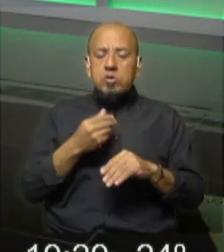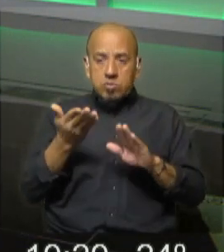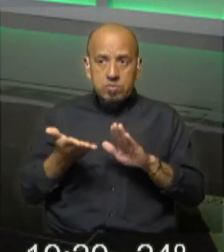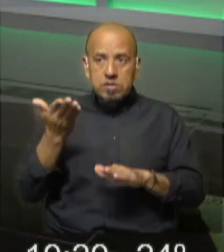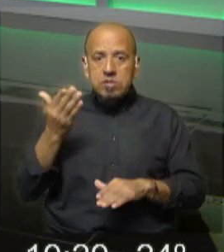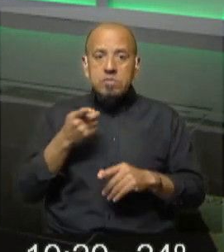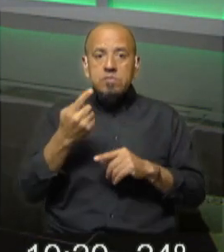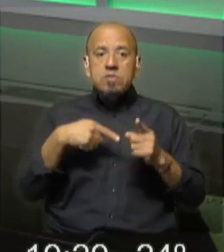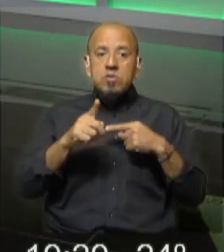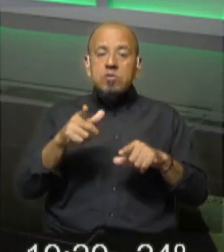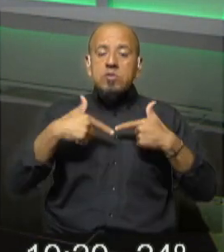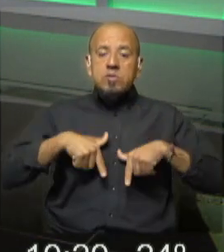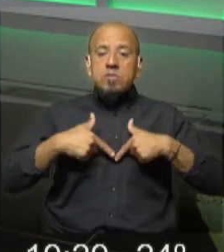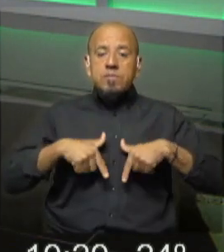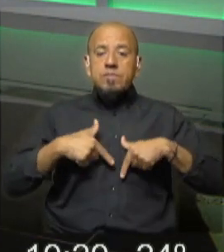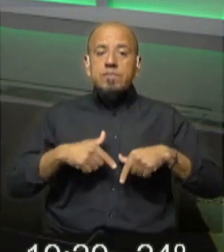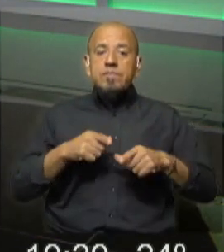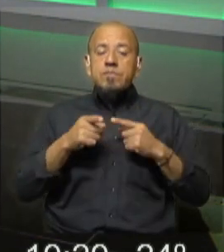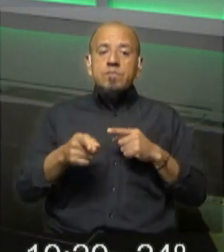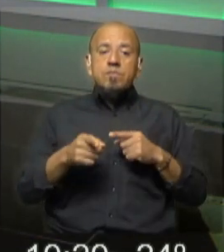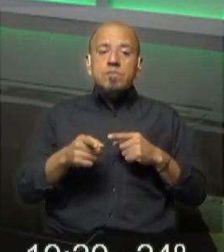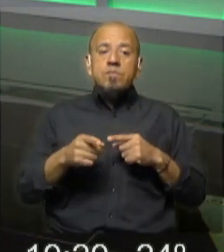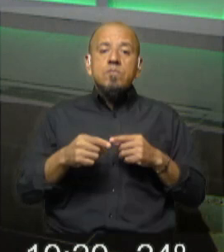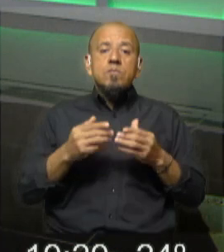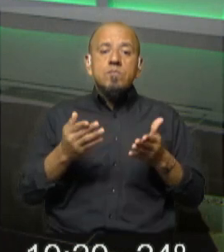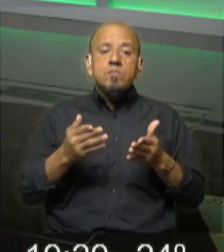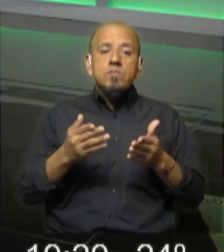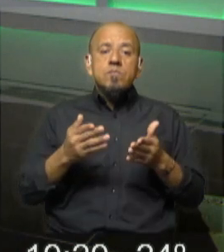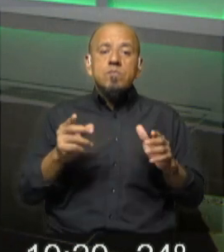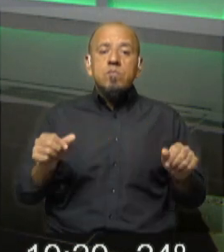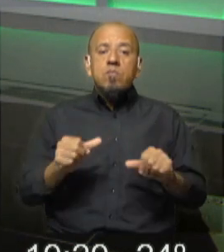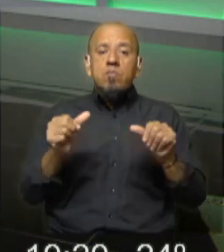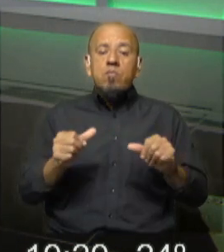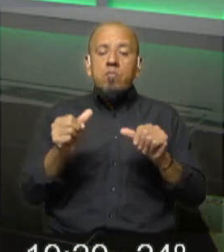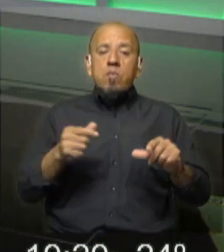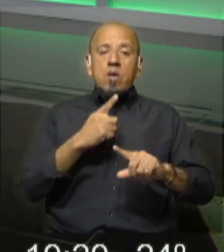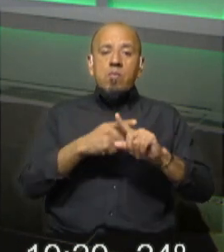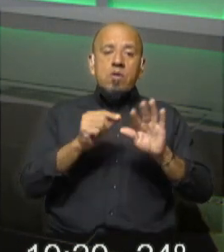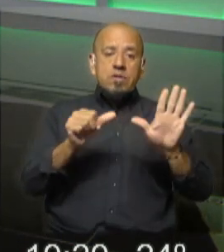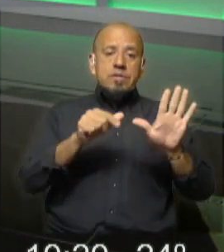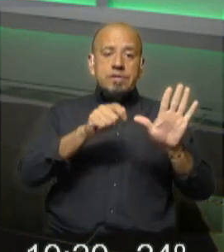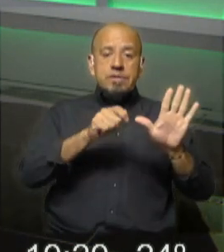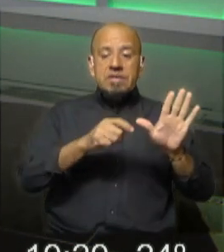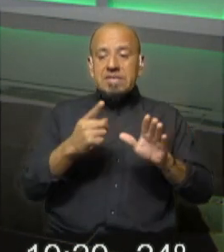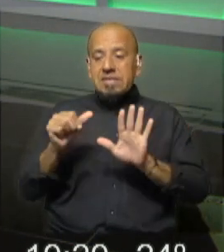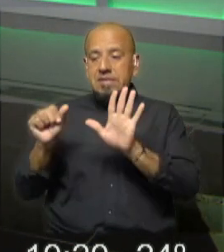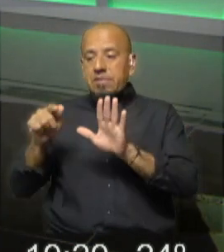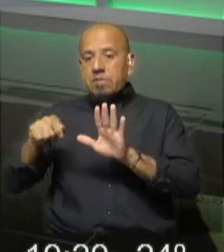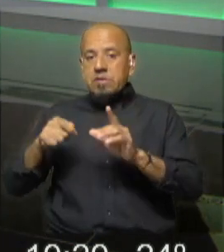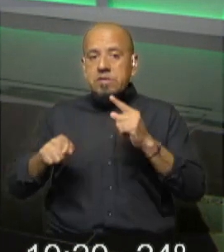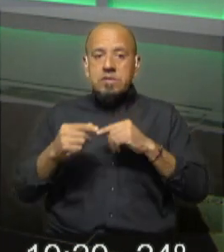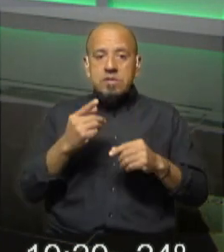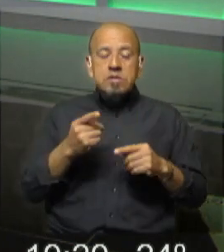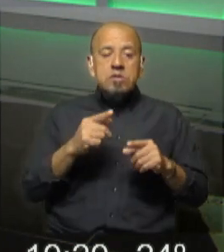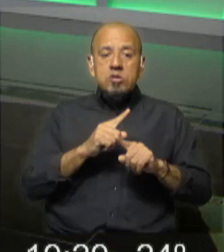todavía el Ministerio no había subido como se hace todos los años, y mejor dicho, como se hace por semestre en el sitio del Ministerio del Interior, en el